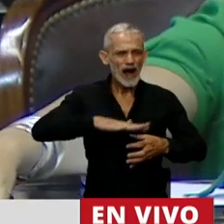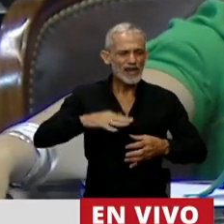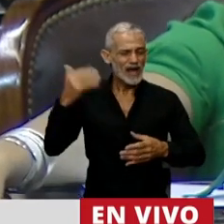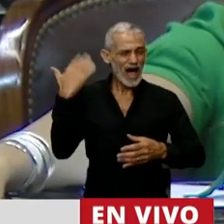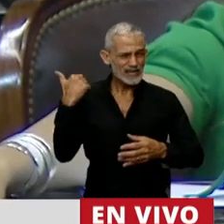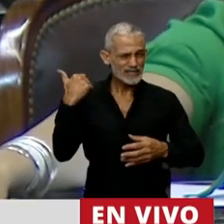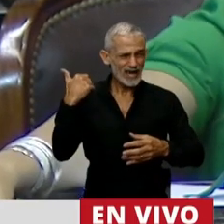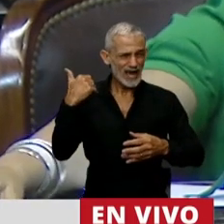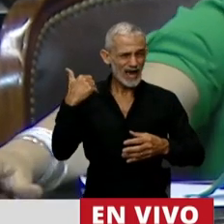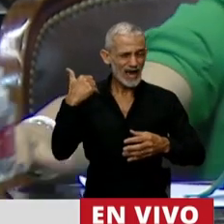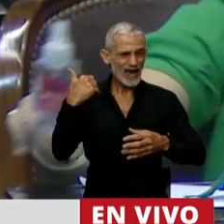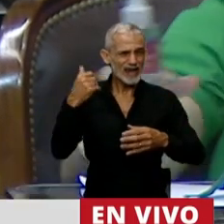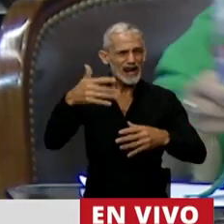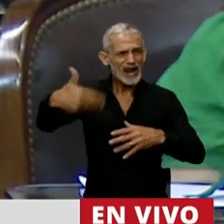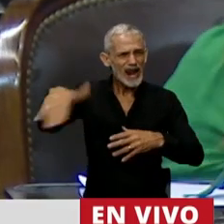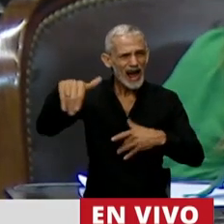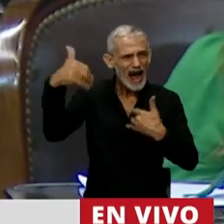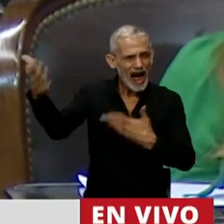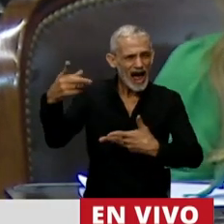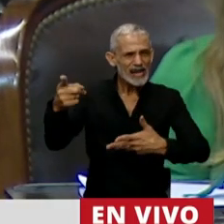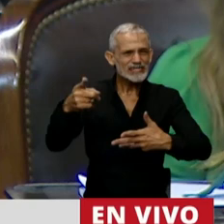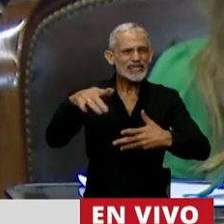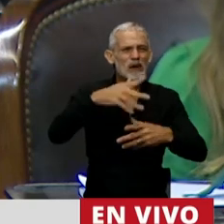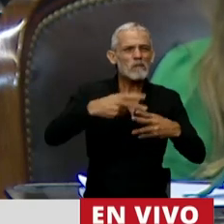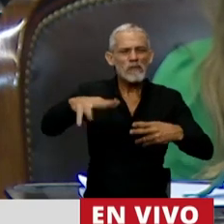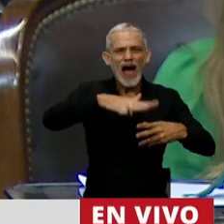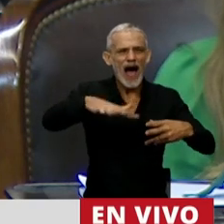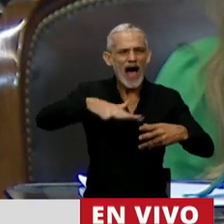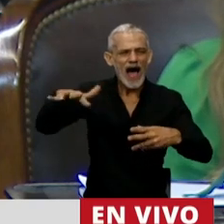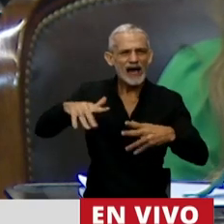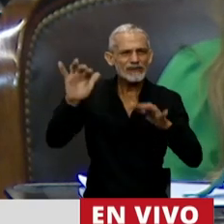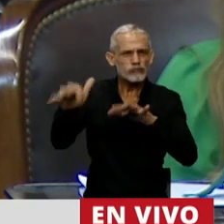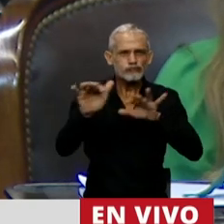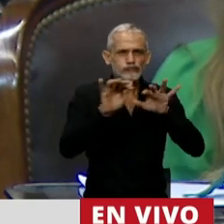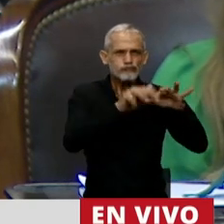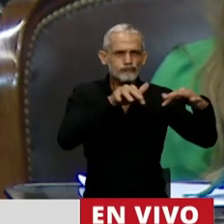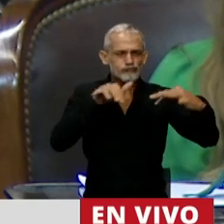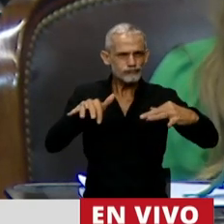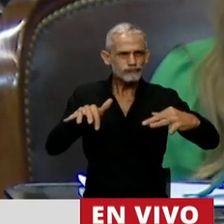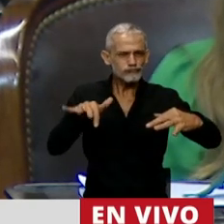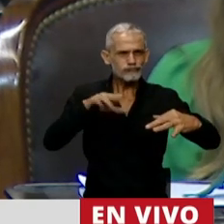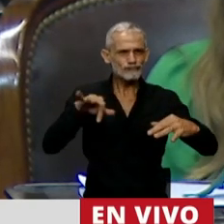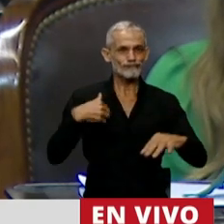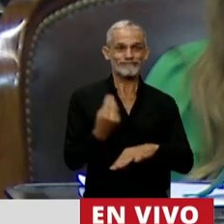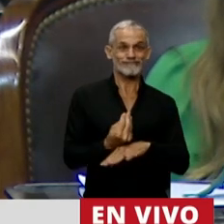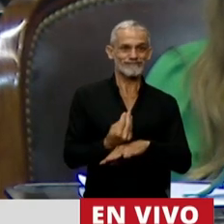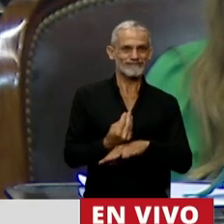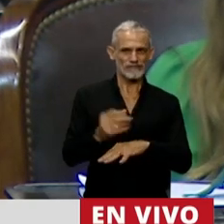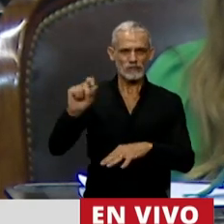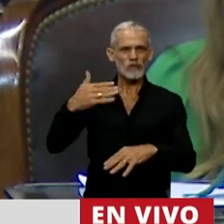de ayer en la calle, en todas las plazas. Somos la voz de esas mujeres